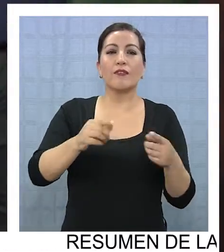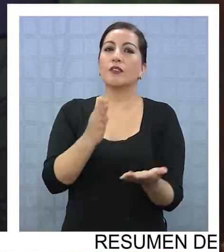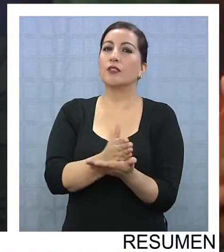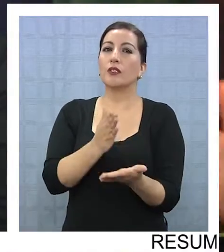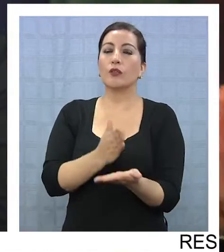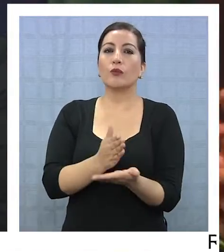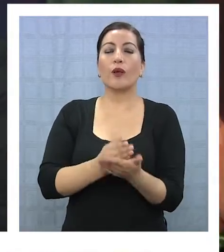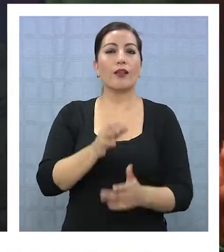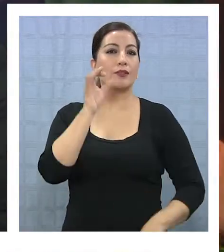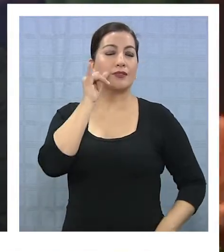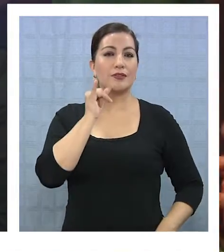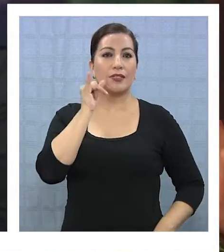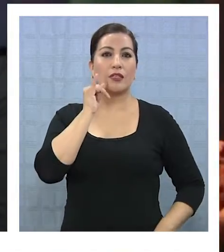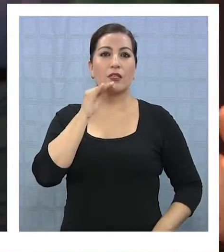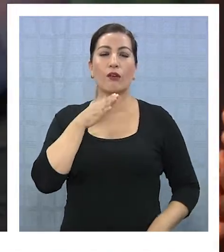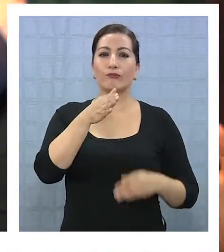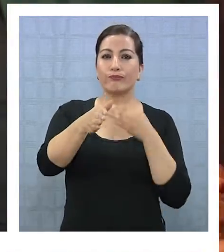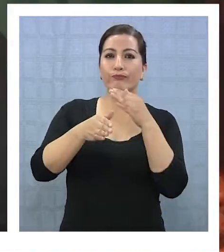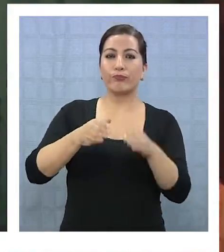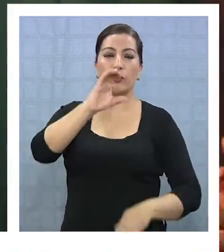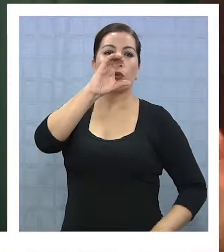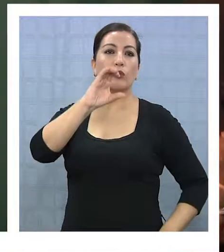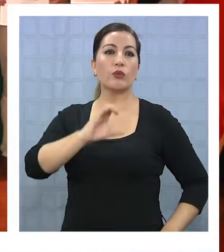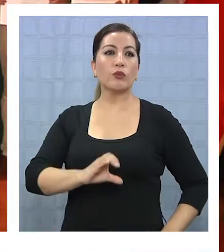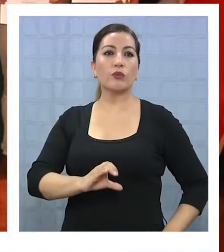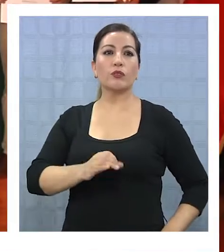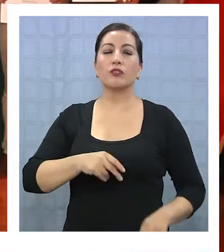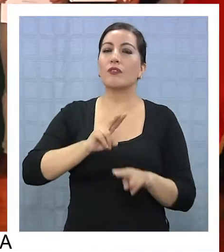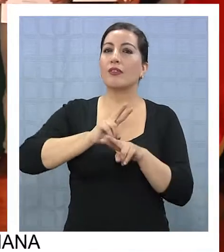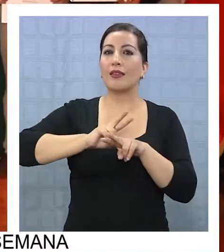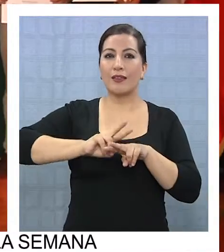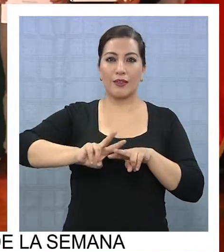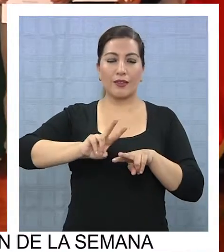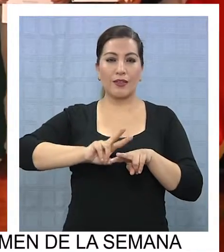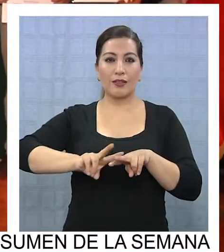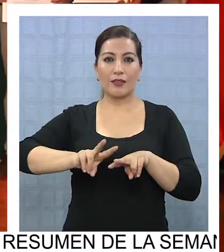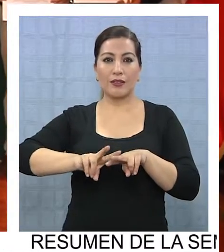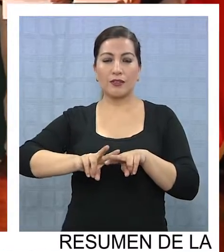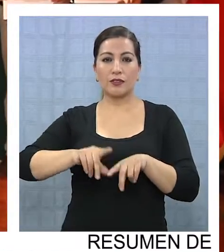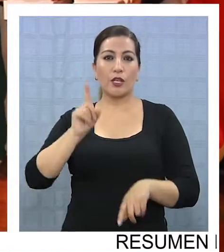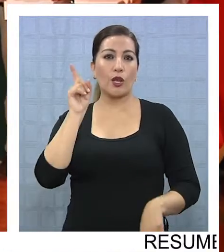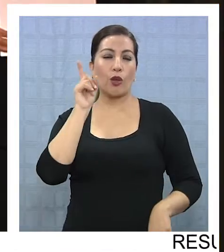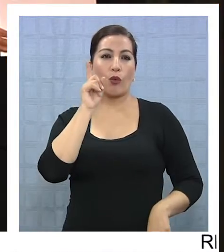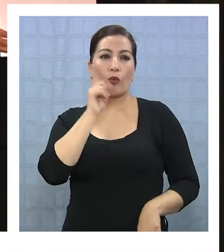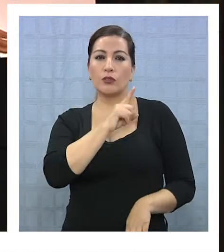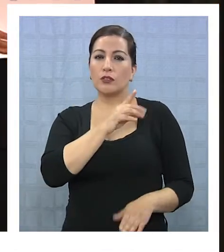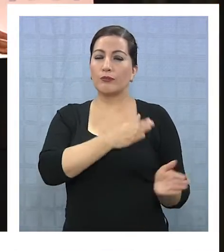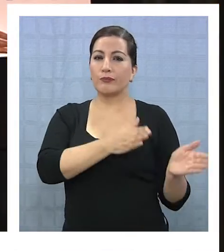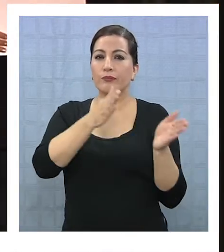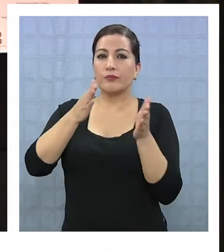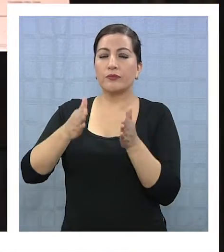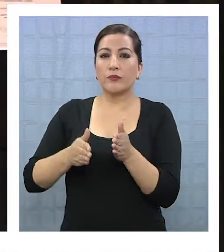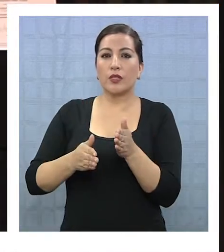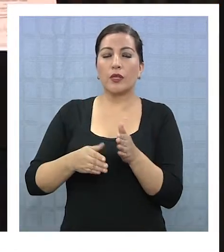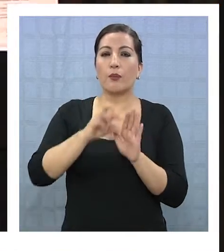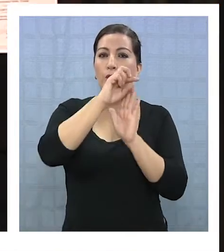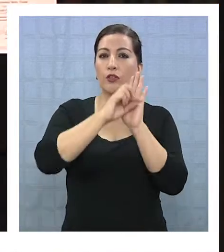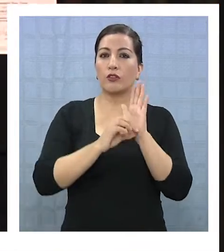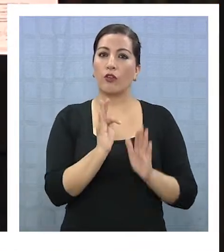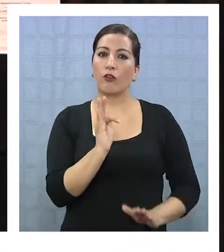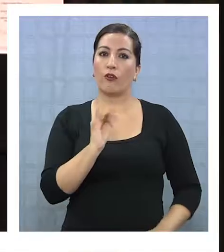colegios de la región asistieron a este curso que estaba considerado entre las últimas etapas del proyecto FIC